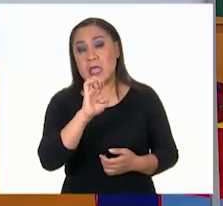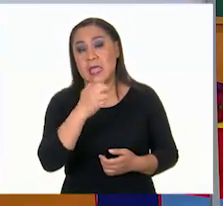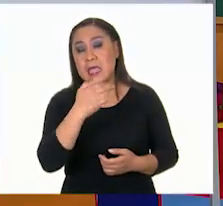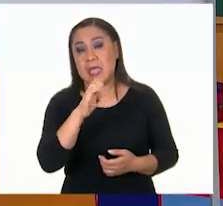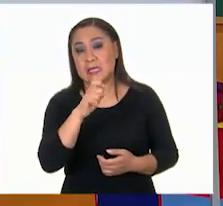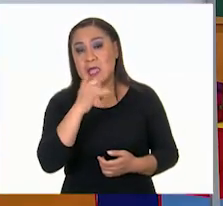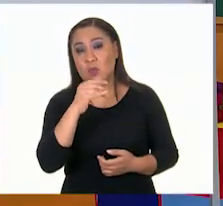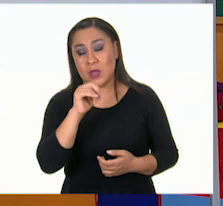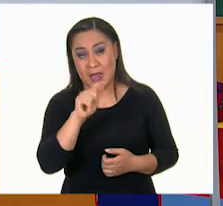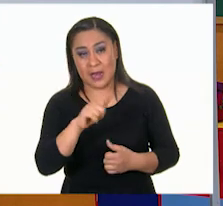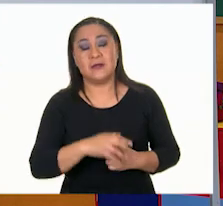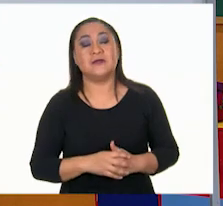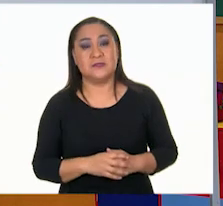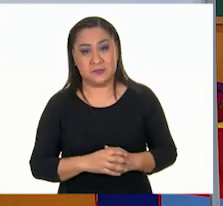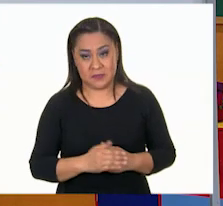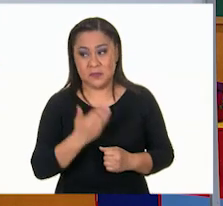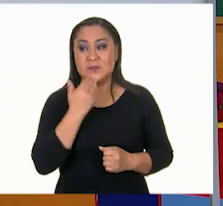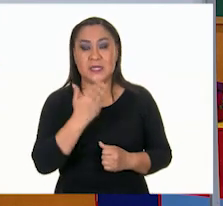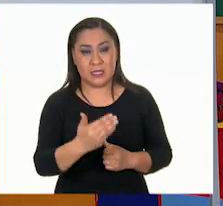Pirámide.